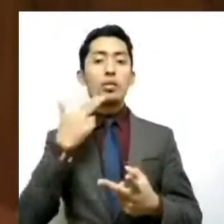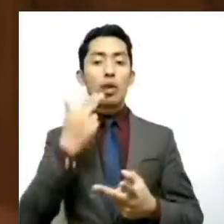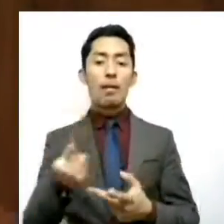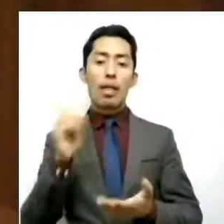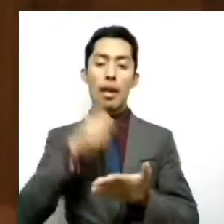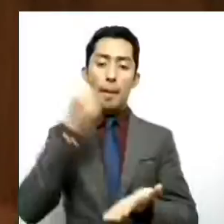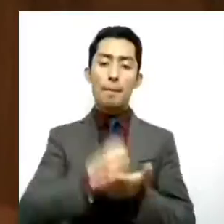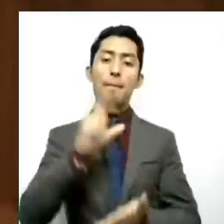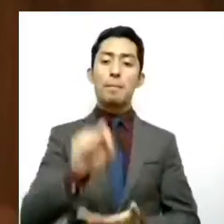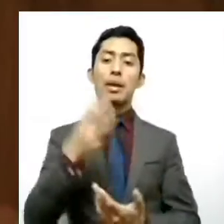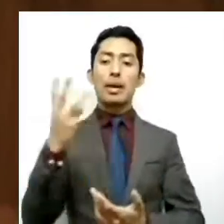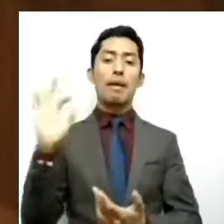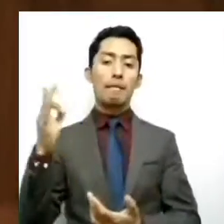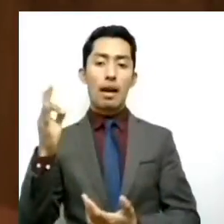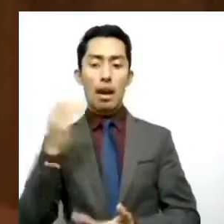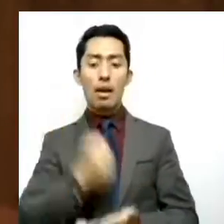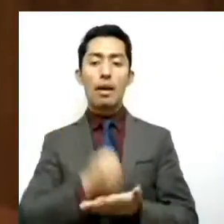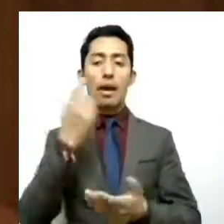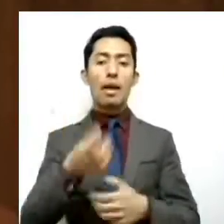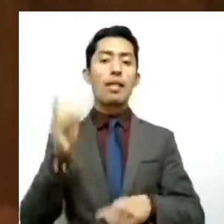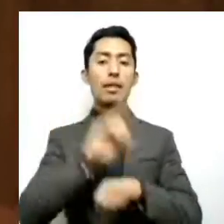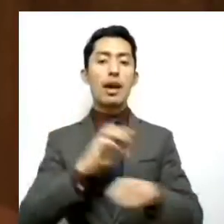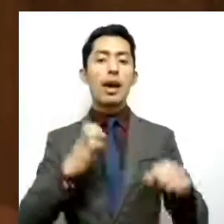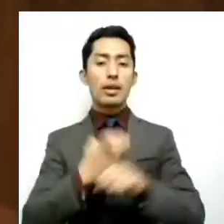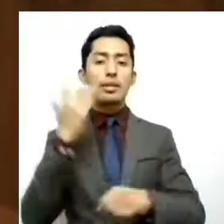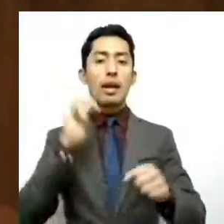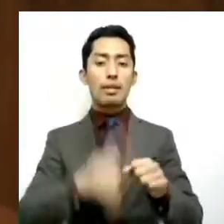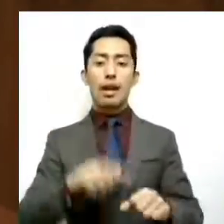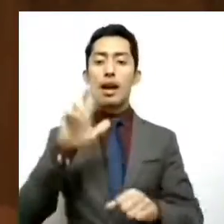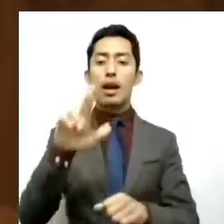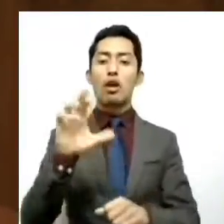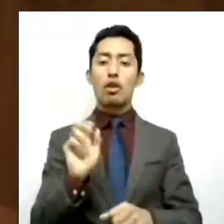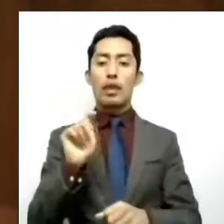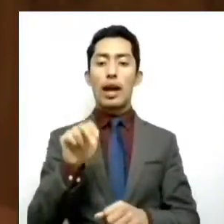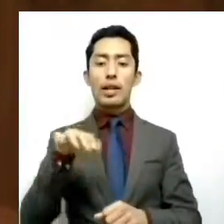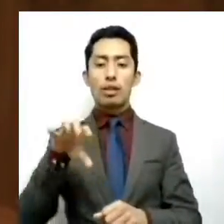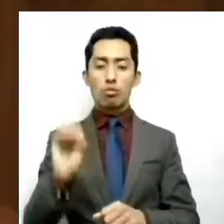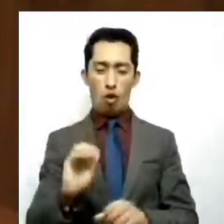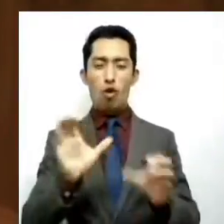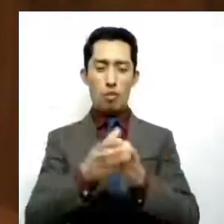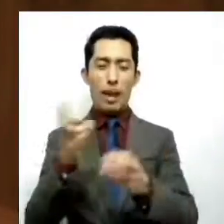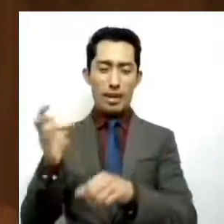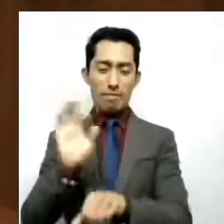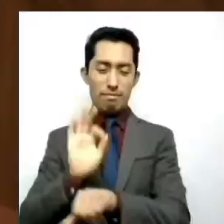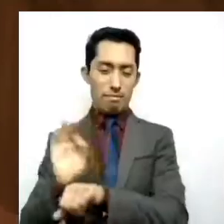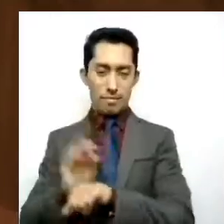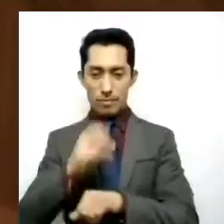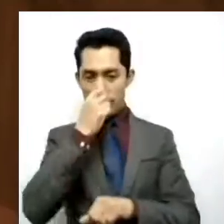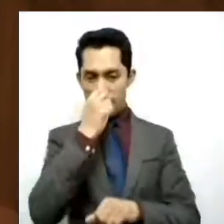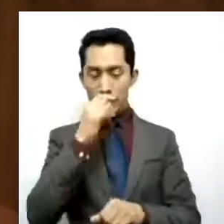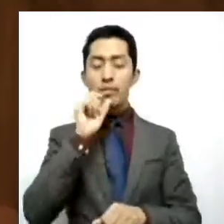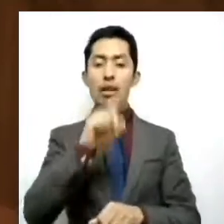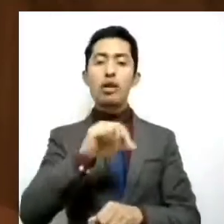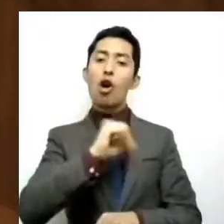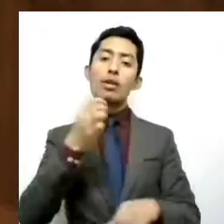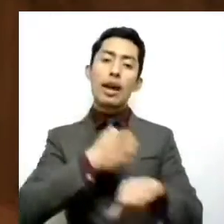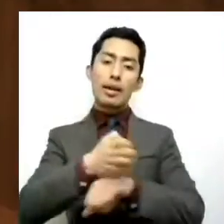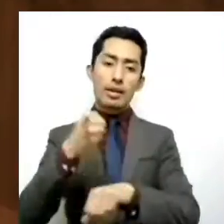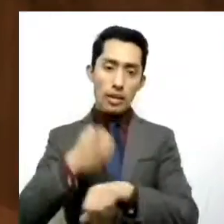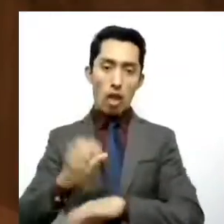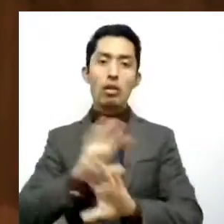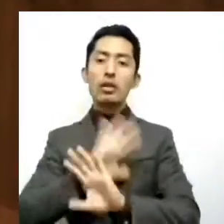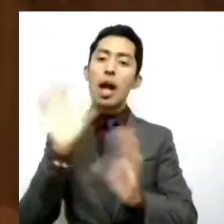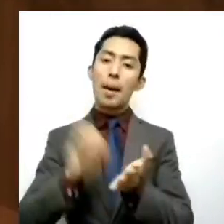de febrero como el Día Estatal del Rotarismo. Asimismo, en otras entidades se ha establecido